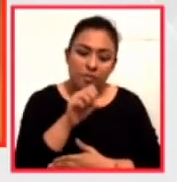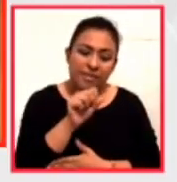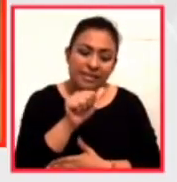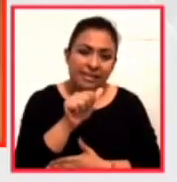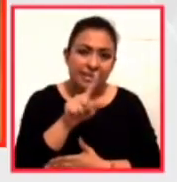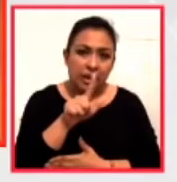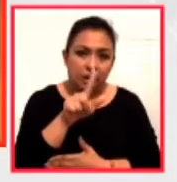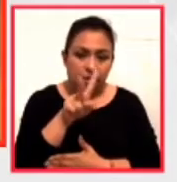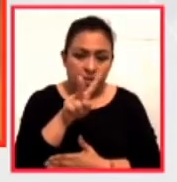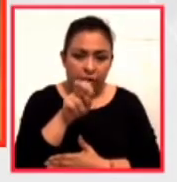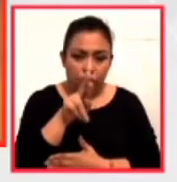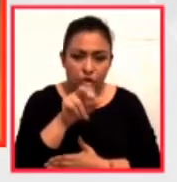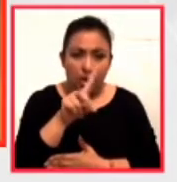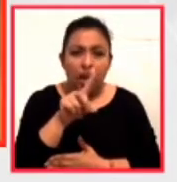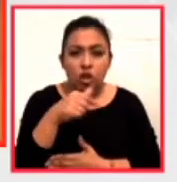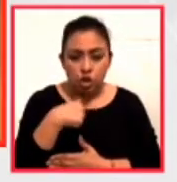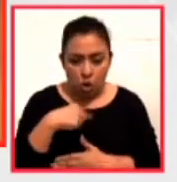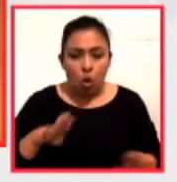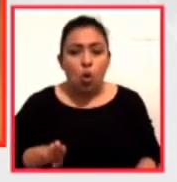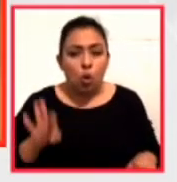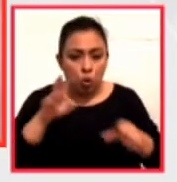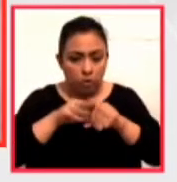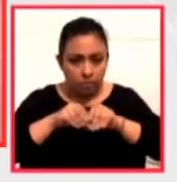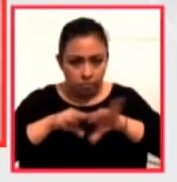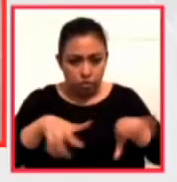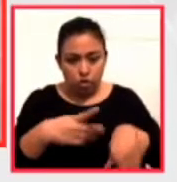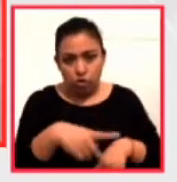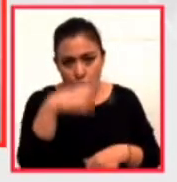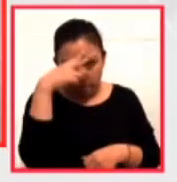soy parte de la diáspora cultural de México.